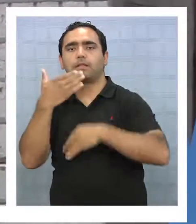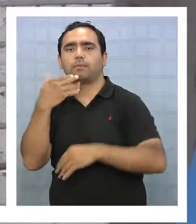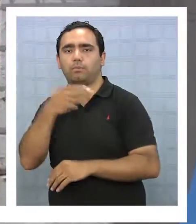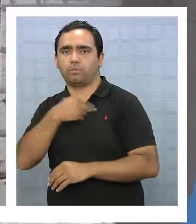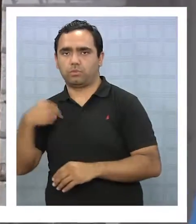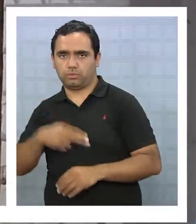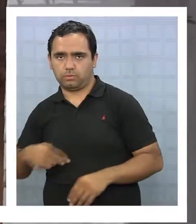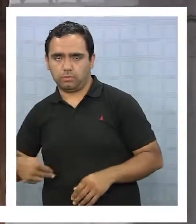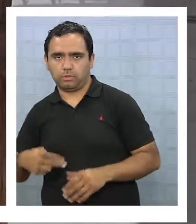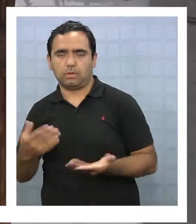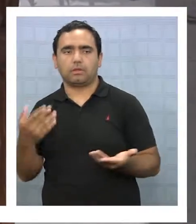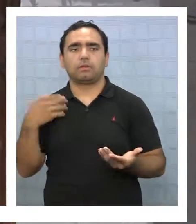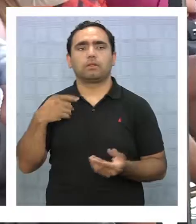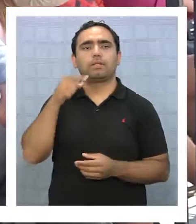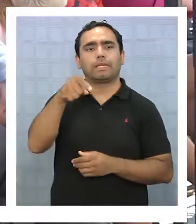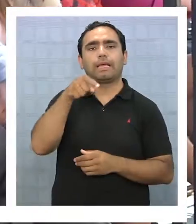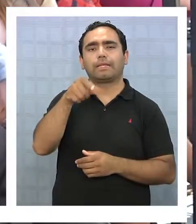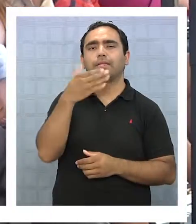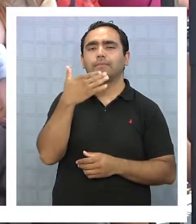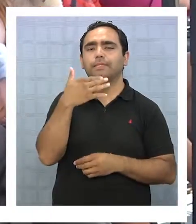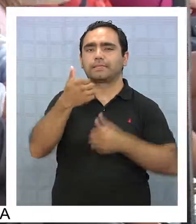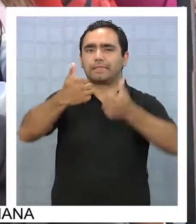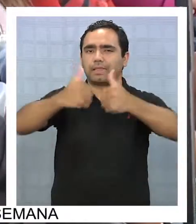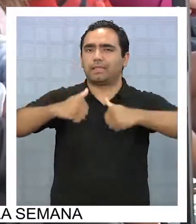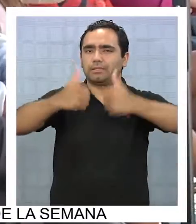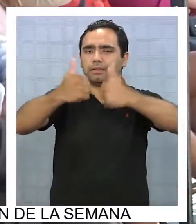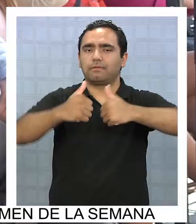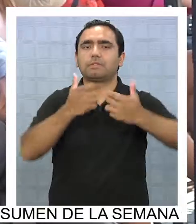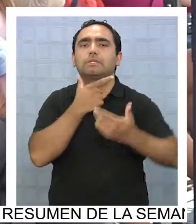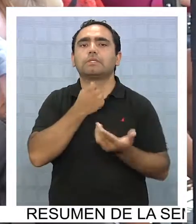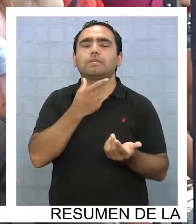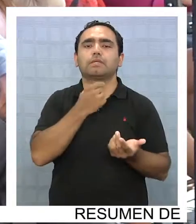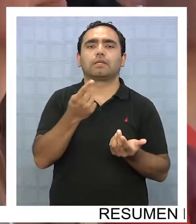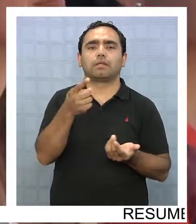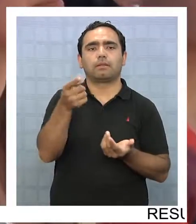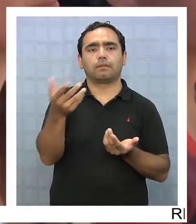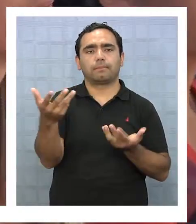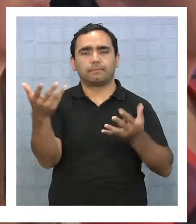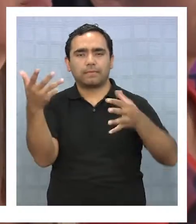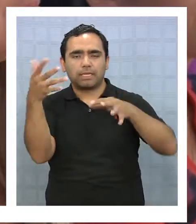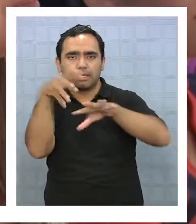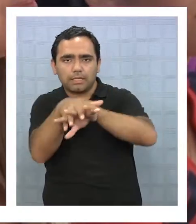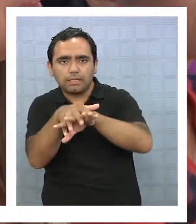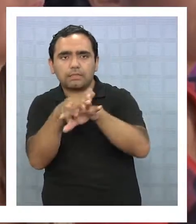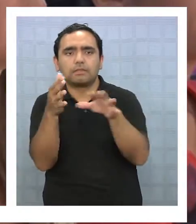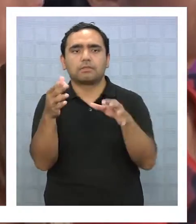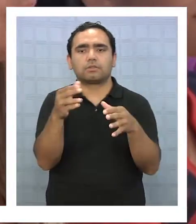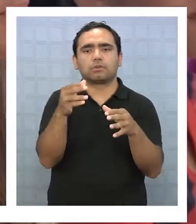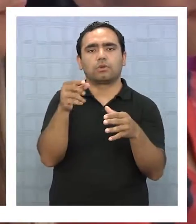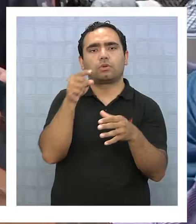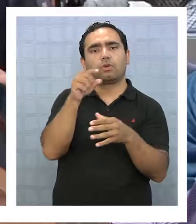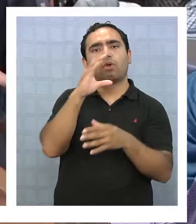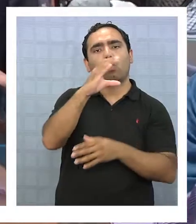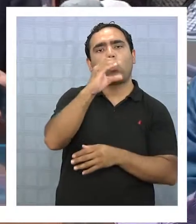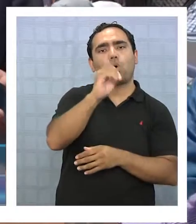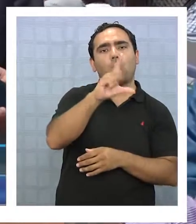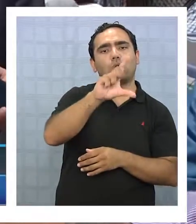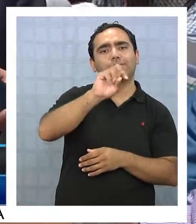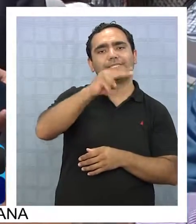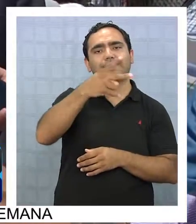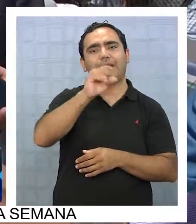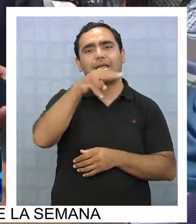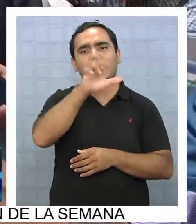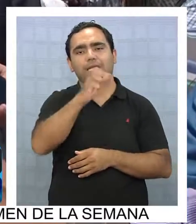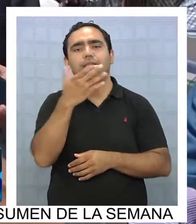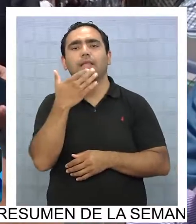Pero hay un desafío mayor, y ahí es donde estamos trabajando con el gobierno regional, de integrar Cochanec y Camila. Señalábamos que